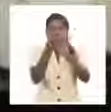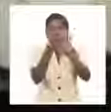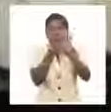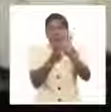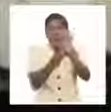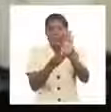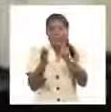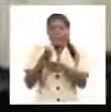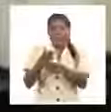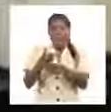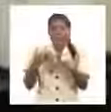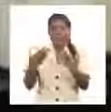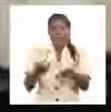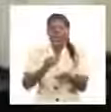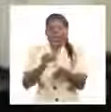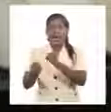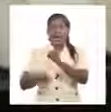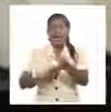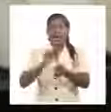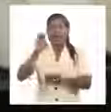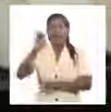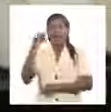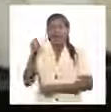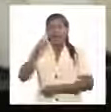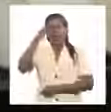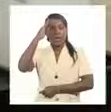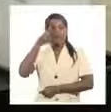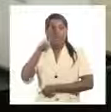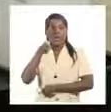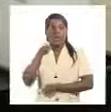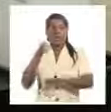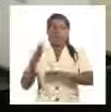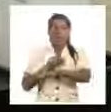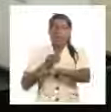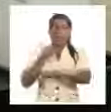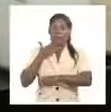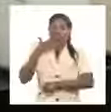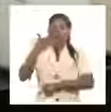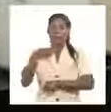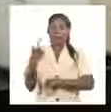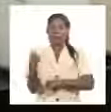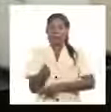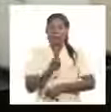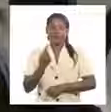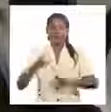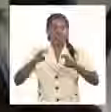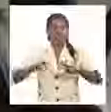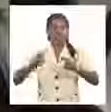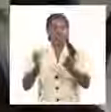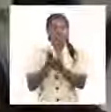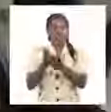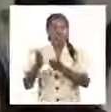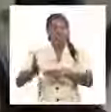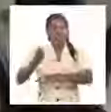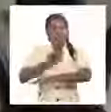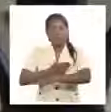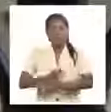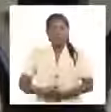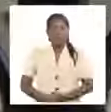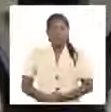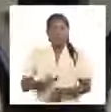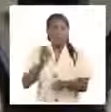insumos que permitan desarrollar investigaciones fundamentales de un mayor nivel tecnológico en el país. Reinaugurado en